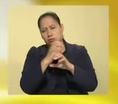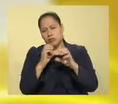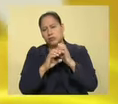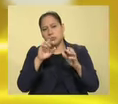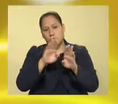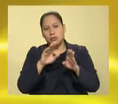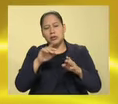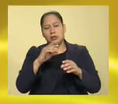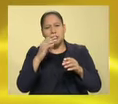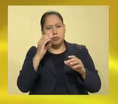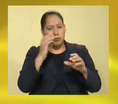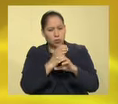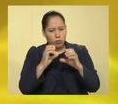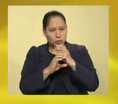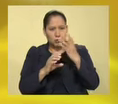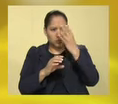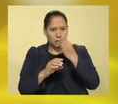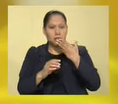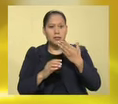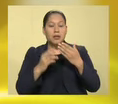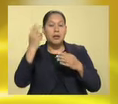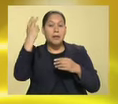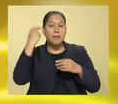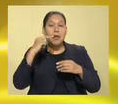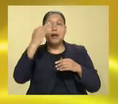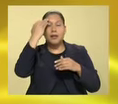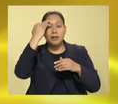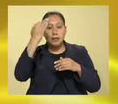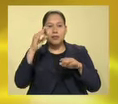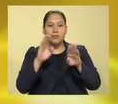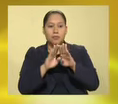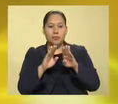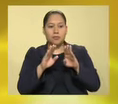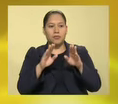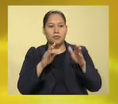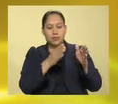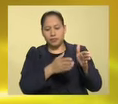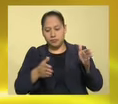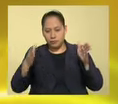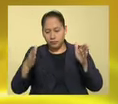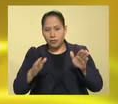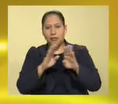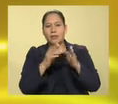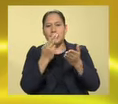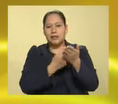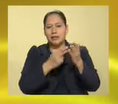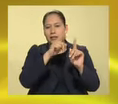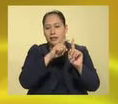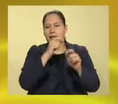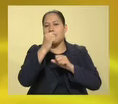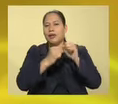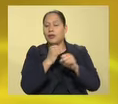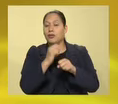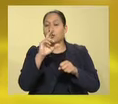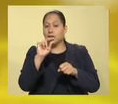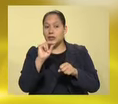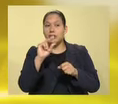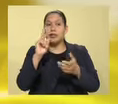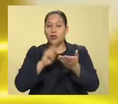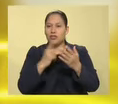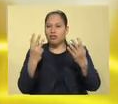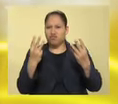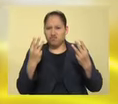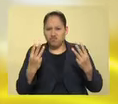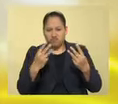de consistencia y todo, y con viajes en el tiempo basado en un arco de los cómics de los años 80's, pues regresa